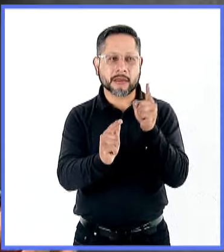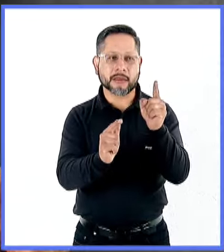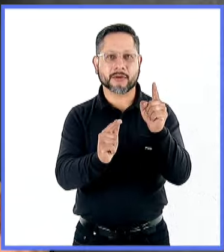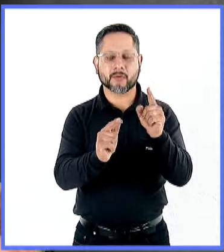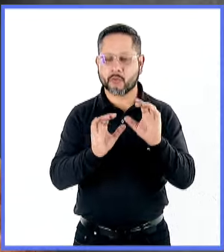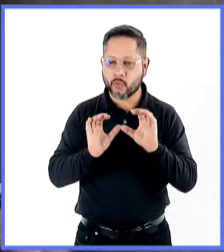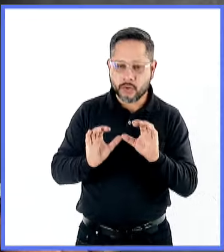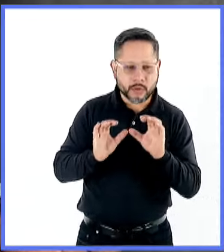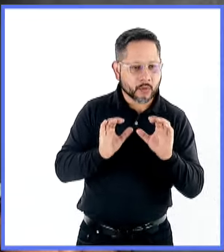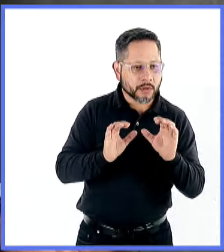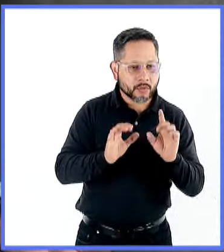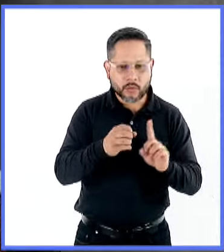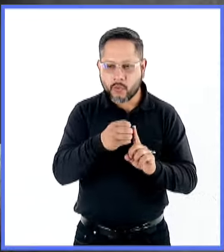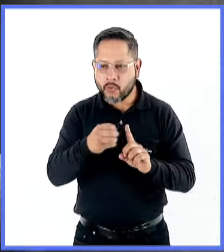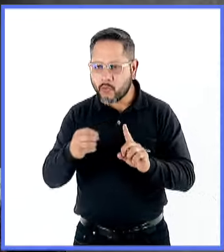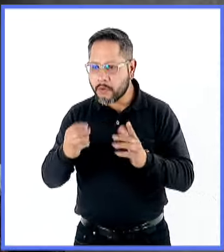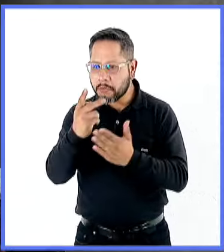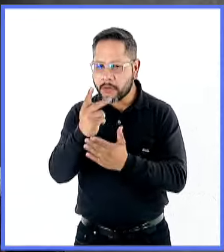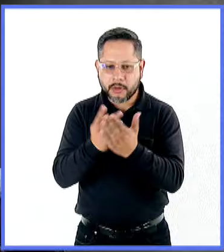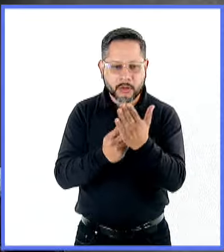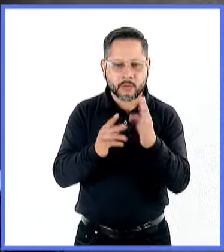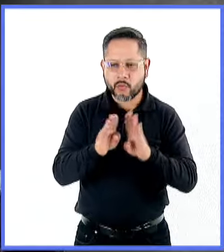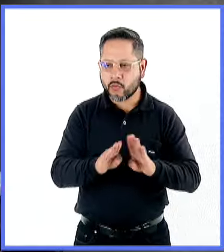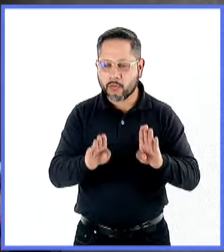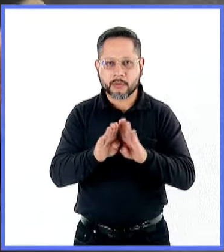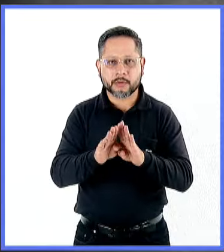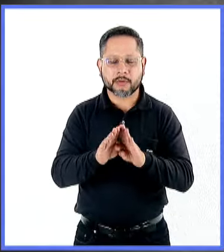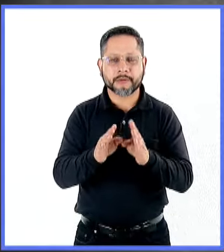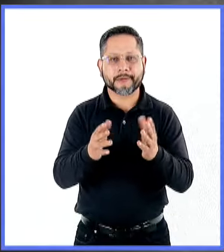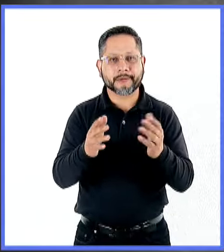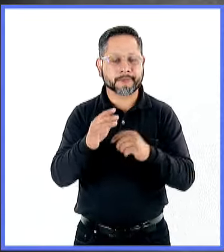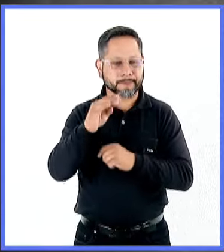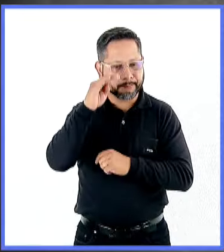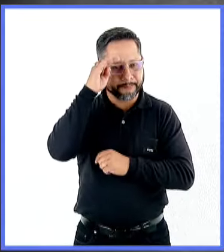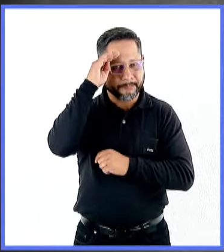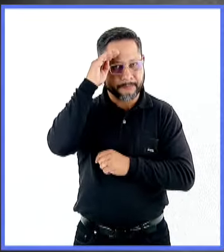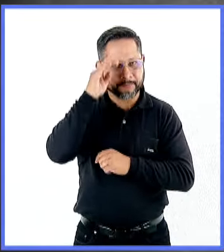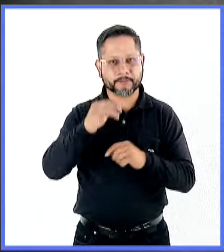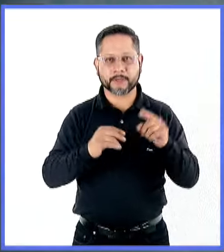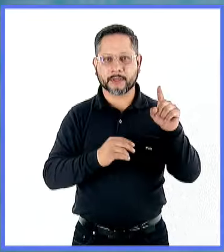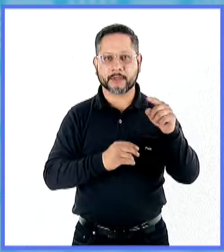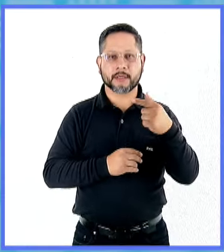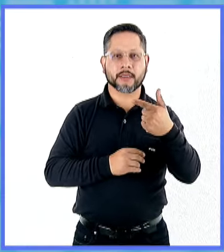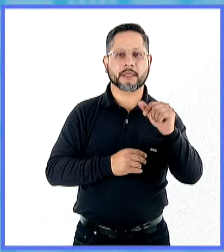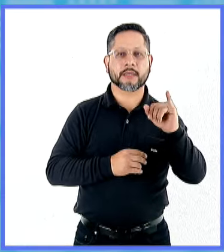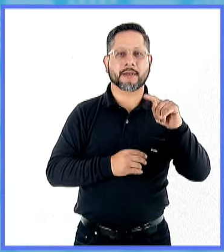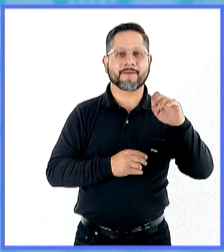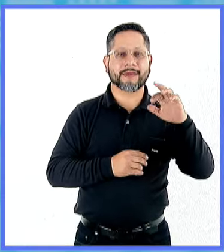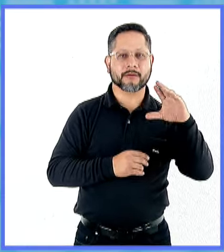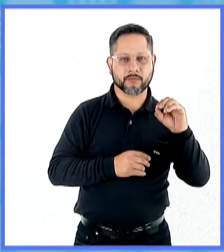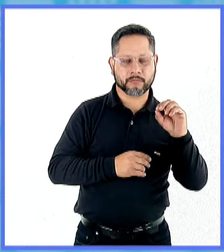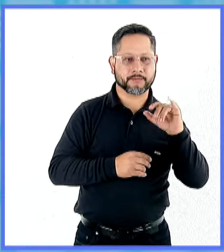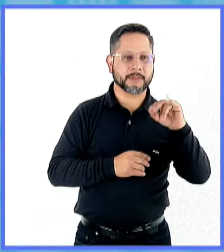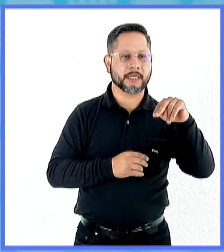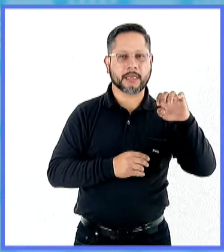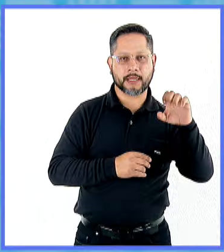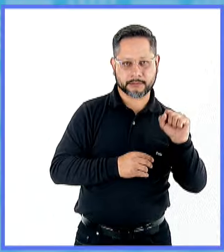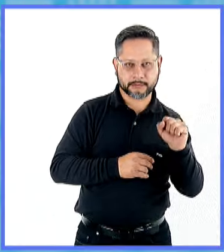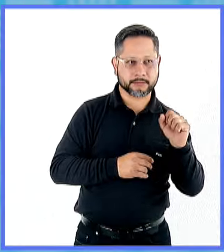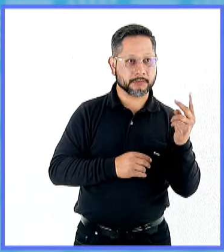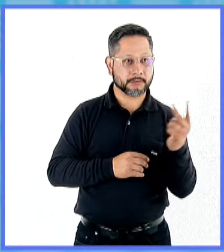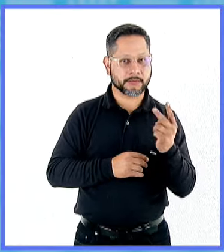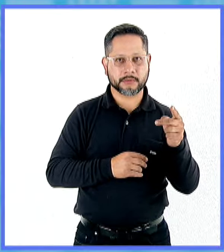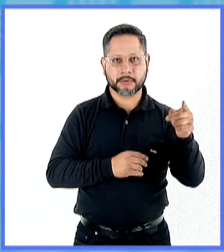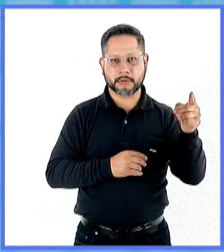organizar su programa. Y hay que pensar que Gilberto Owen, Inés Arredondo y una